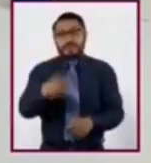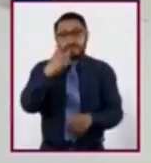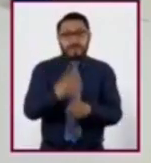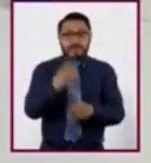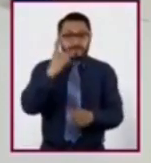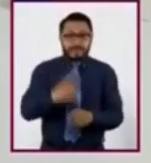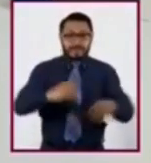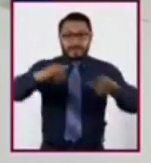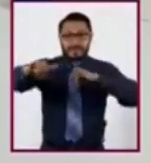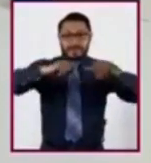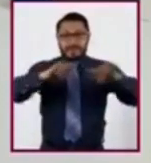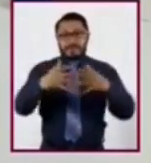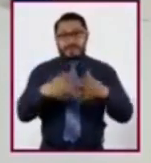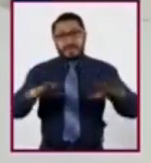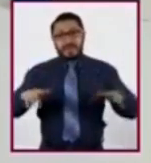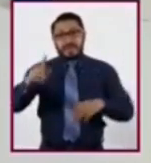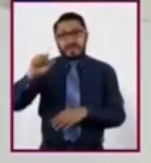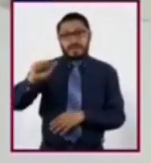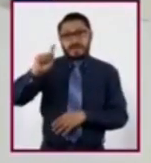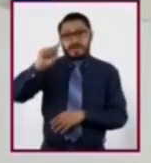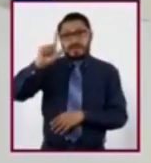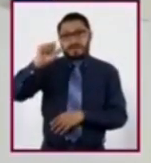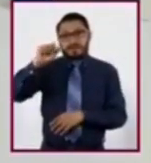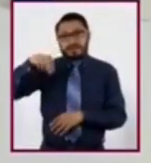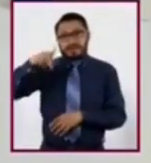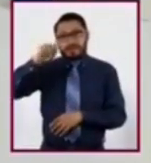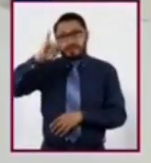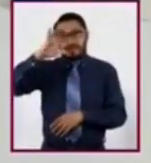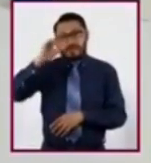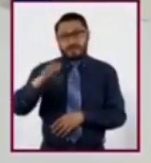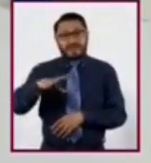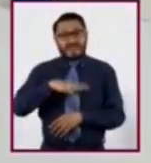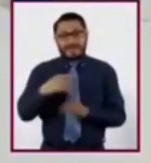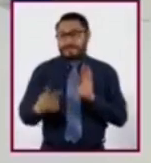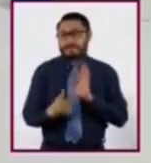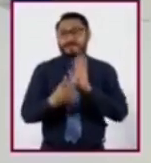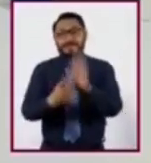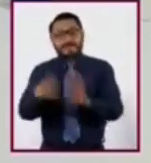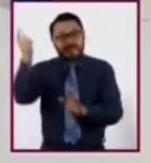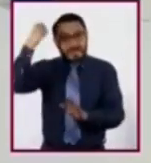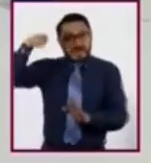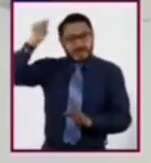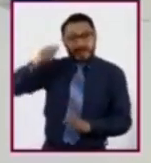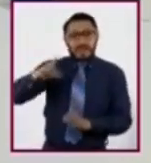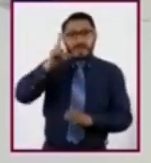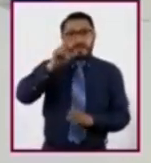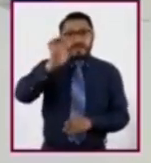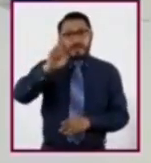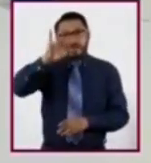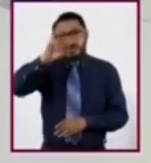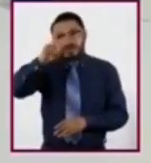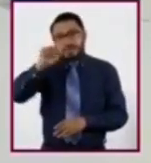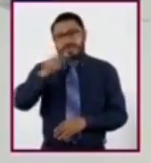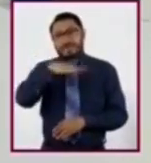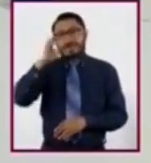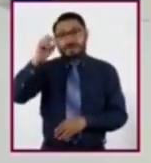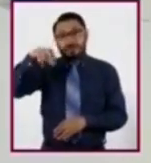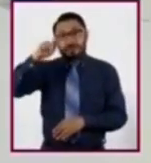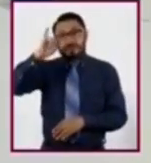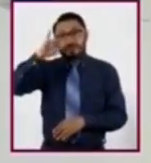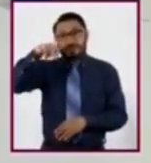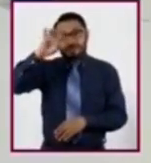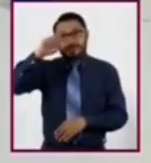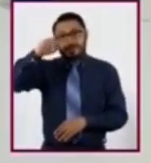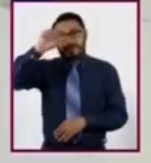Atlántico. Este trabajo dio respaldo a la teoría de la deriva continental, ya que se registró la presencia de una cordillera que